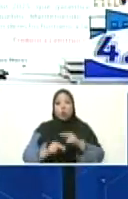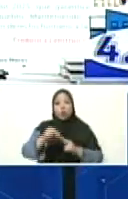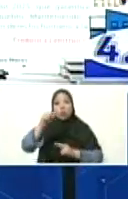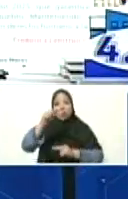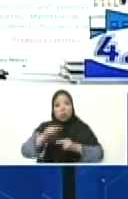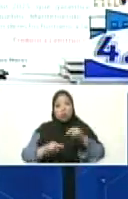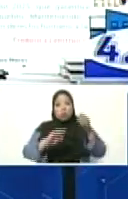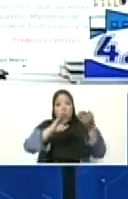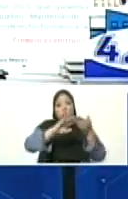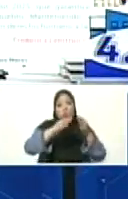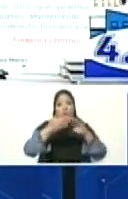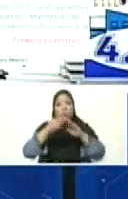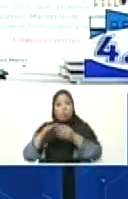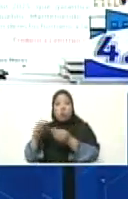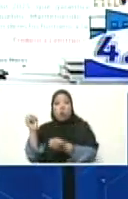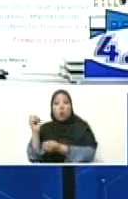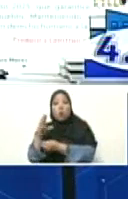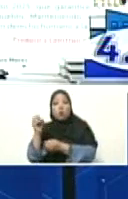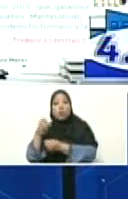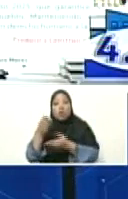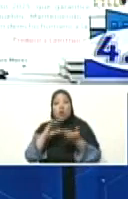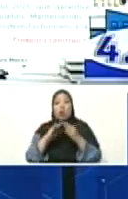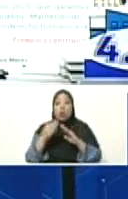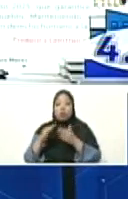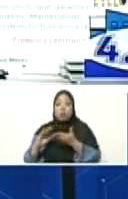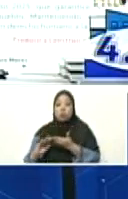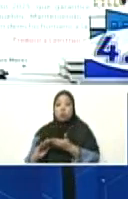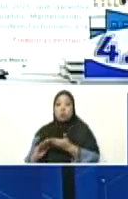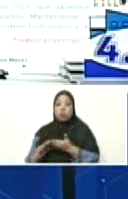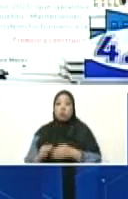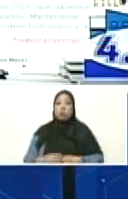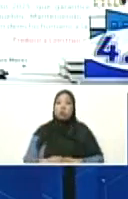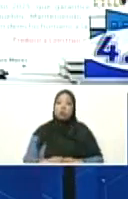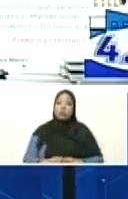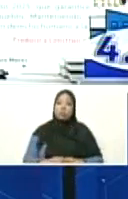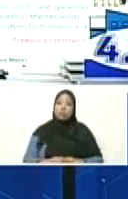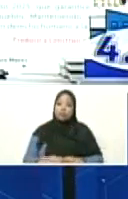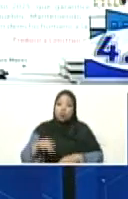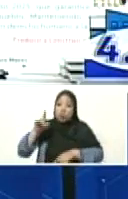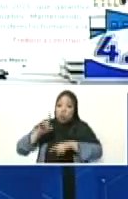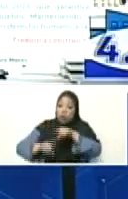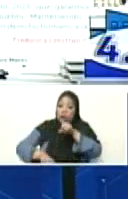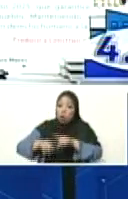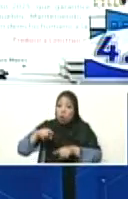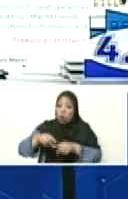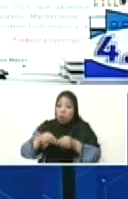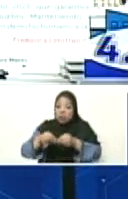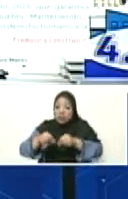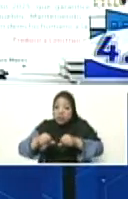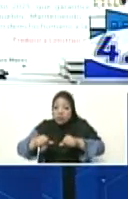comunales, comunas. Con el cemento y la